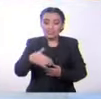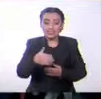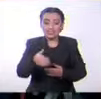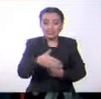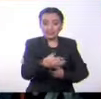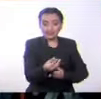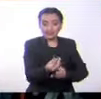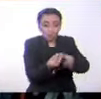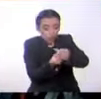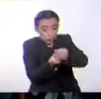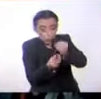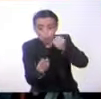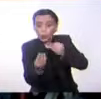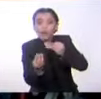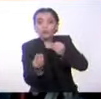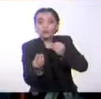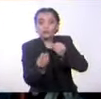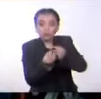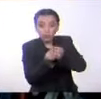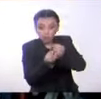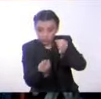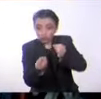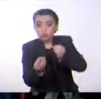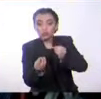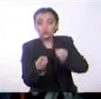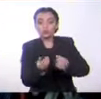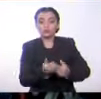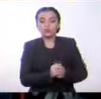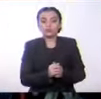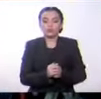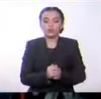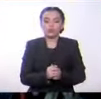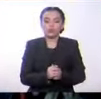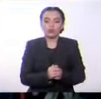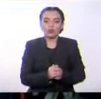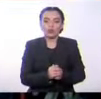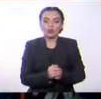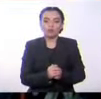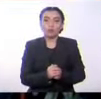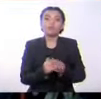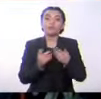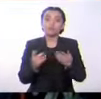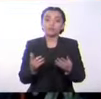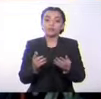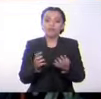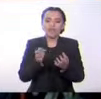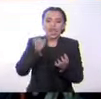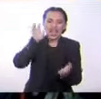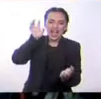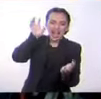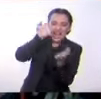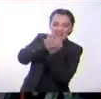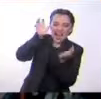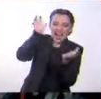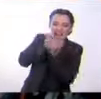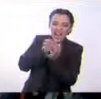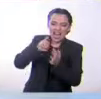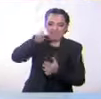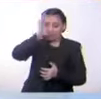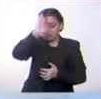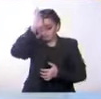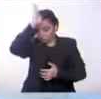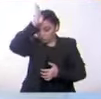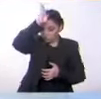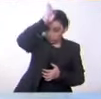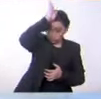A excepción de los tiburones y de los pequeños chimbolos, que son ovovivíparos,